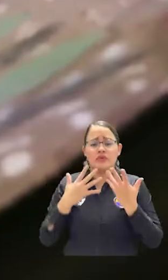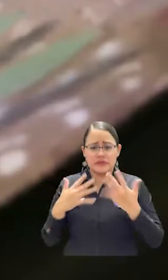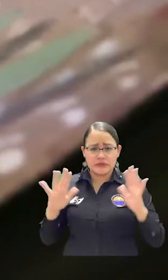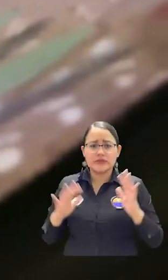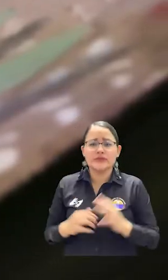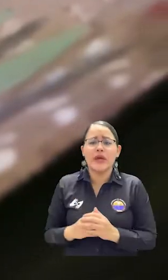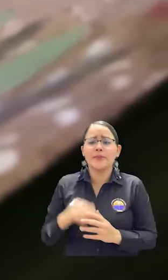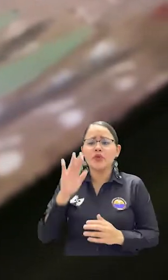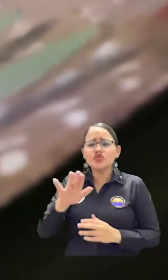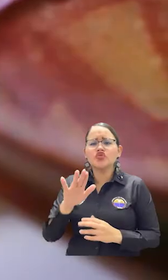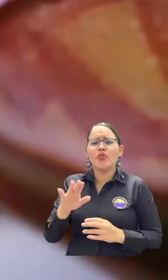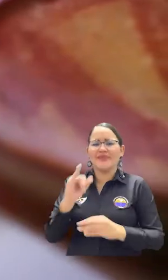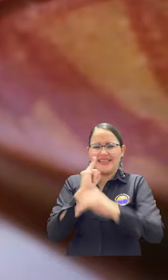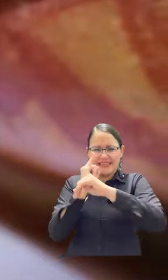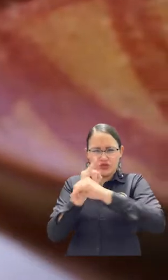Colombia.